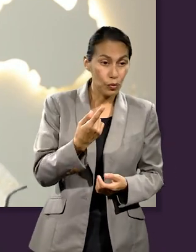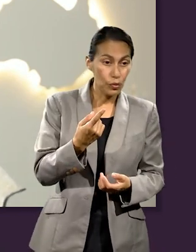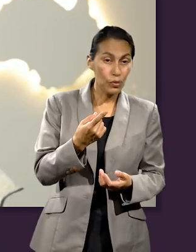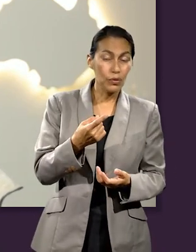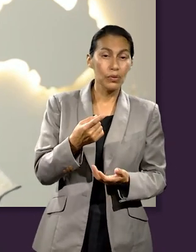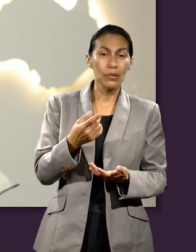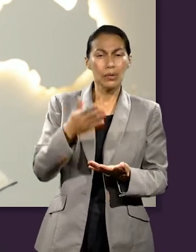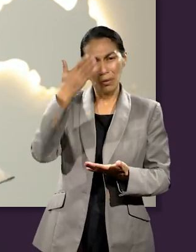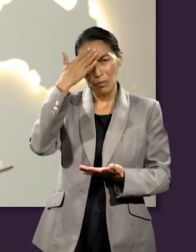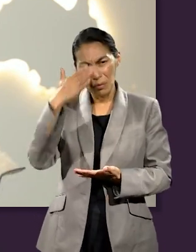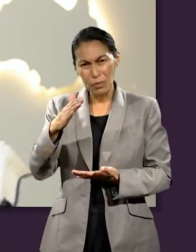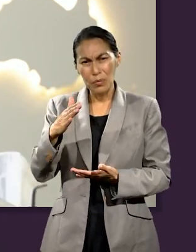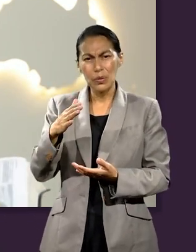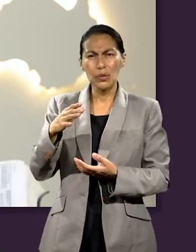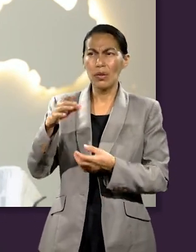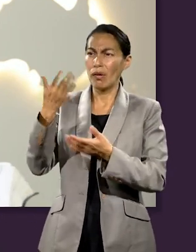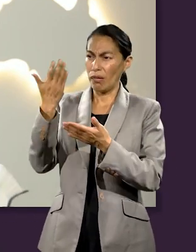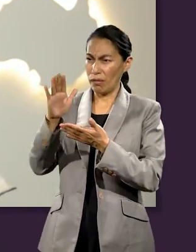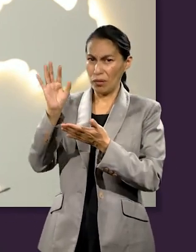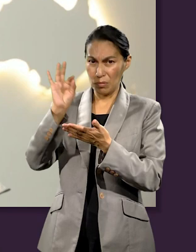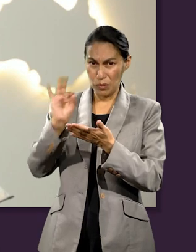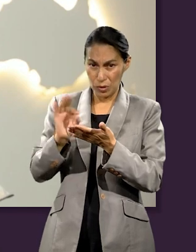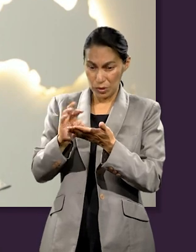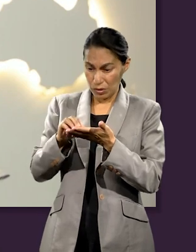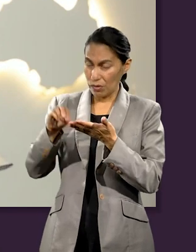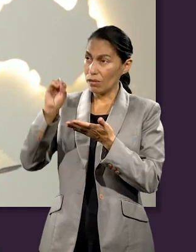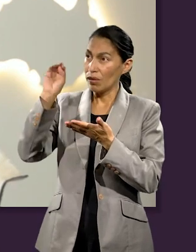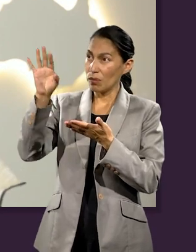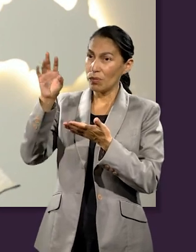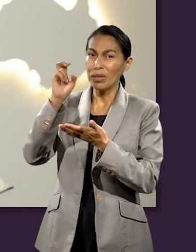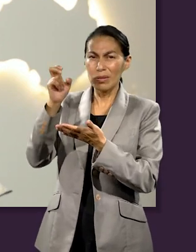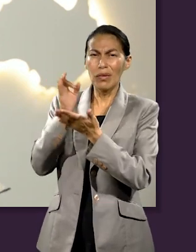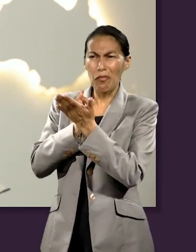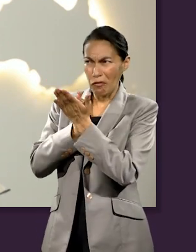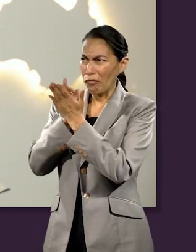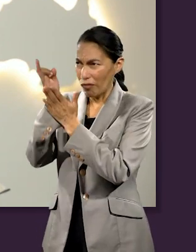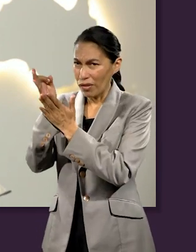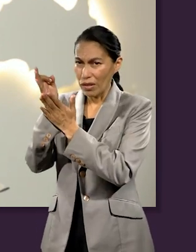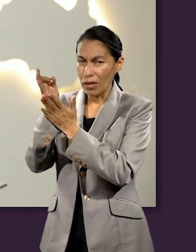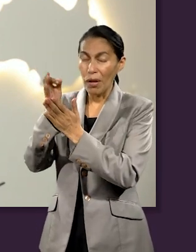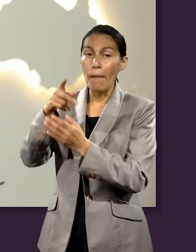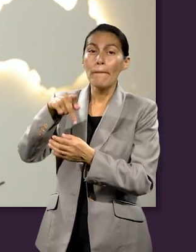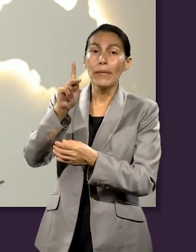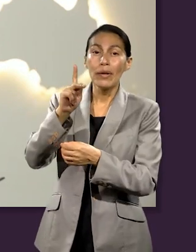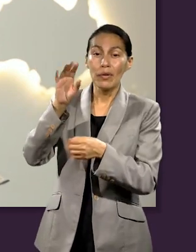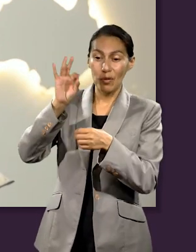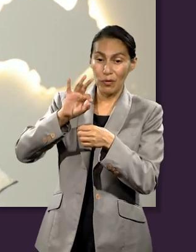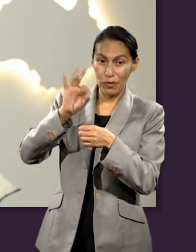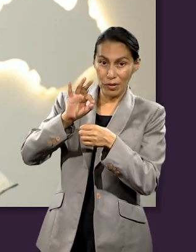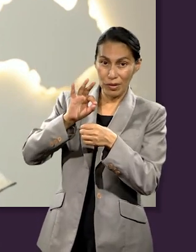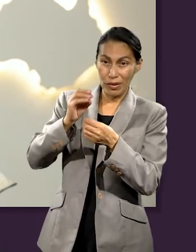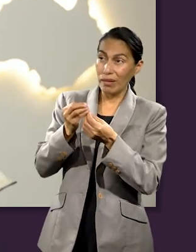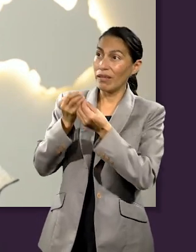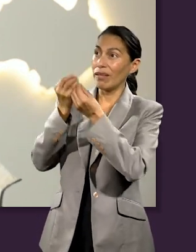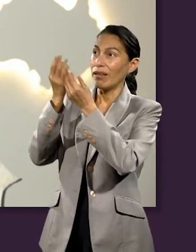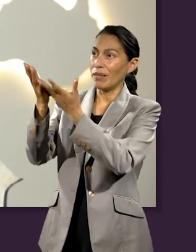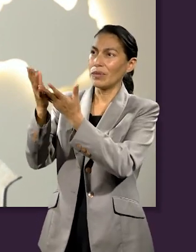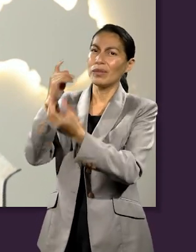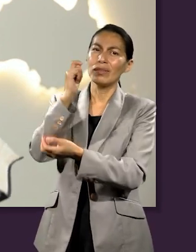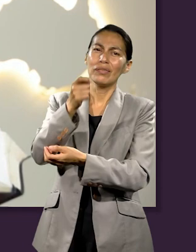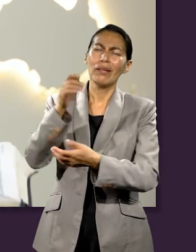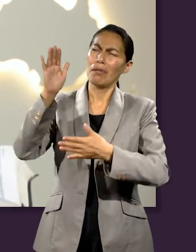veces hemos escuchado que al devolver los diezmos al Señor, expresamos nuestra fidelidad. Pero las ofrendas,